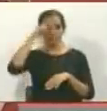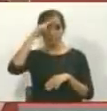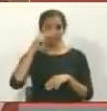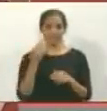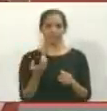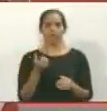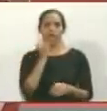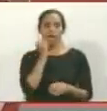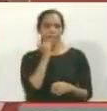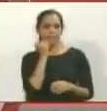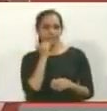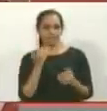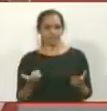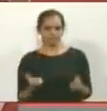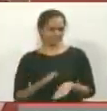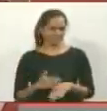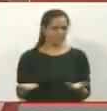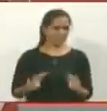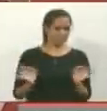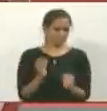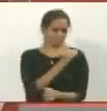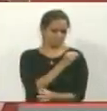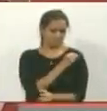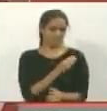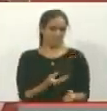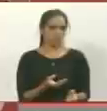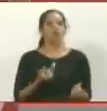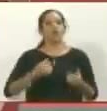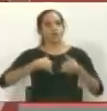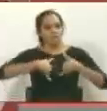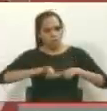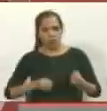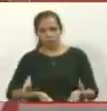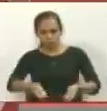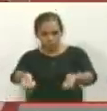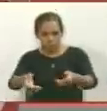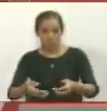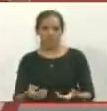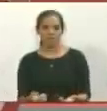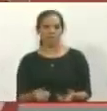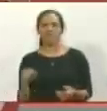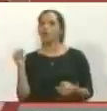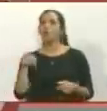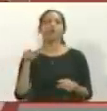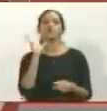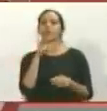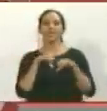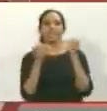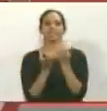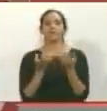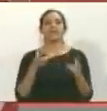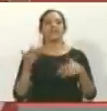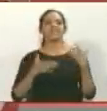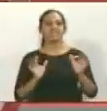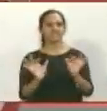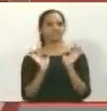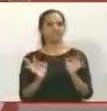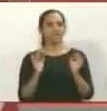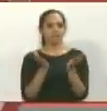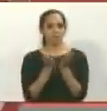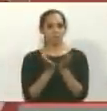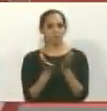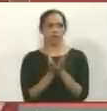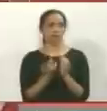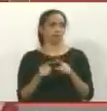reclaman, porque nadie les informó. Fueron a llevar a sus hijos hoy, y le dijeron, no, hoy no hay clase, porque hay un acto especial en el colegio.